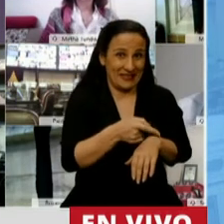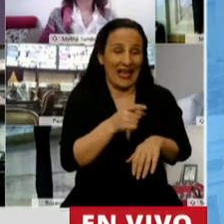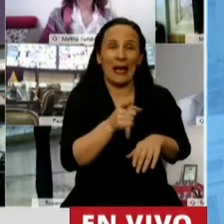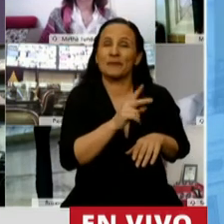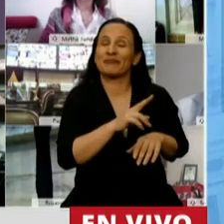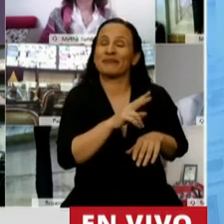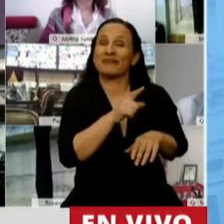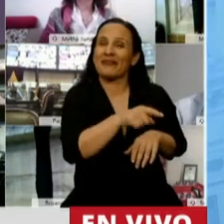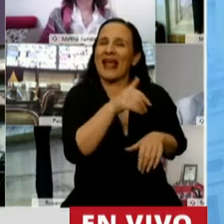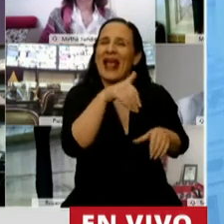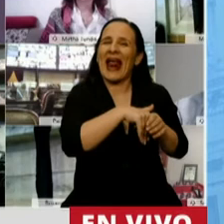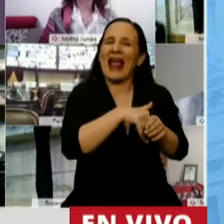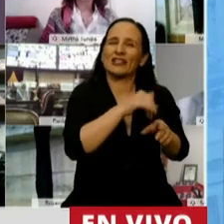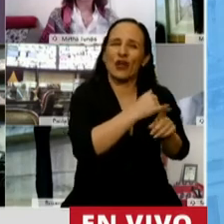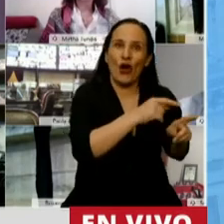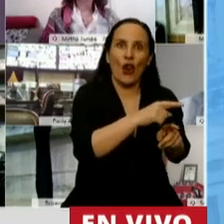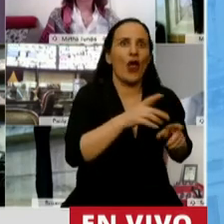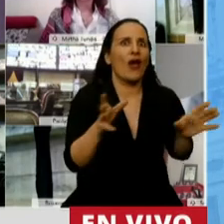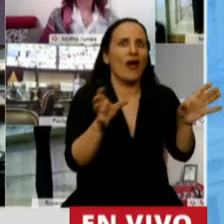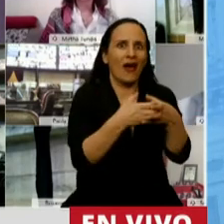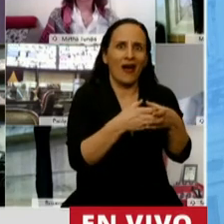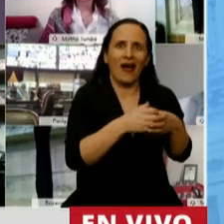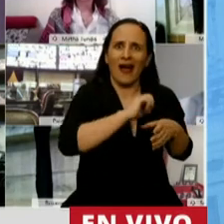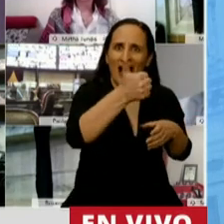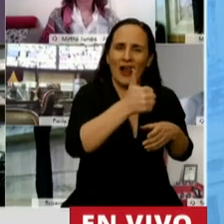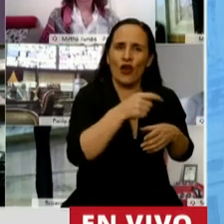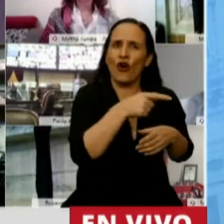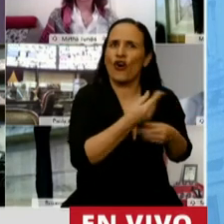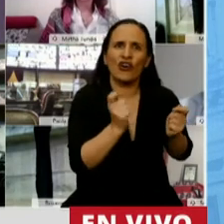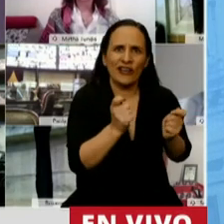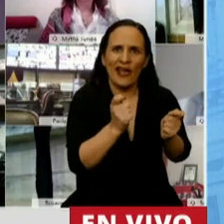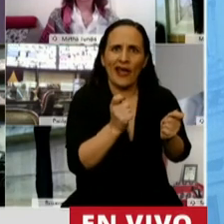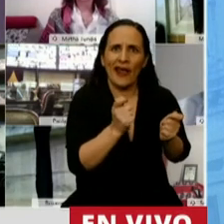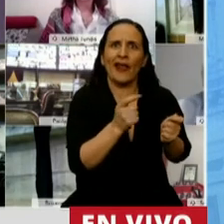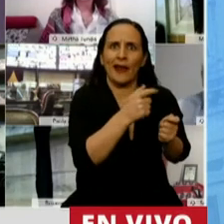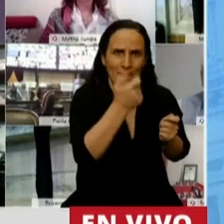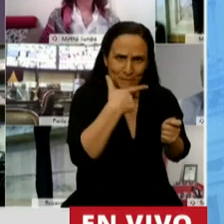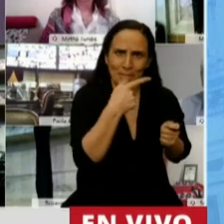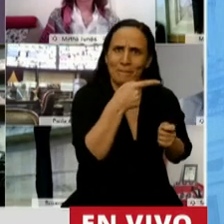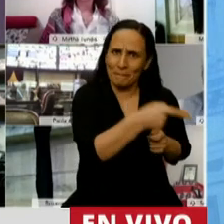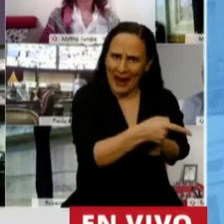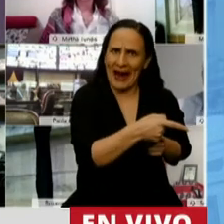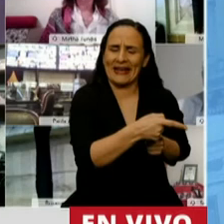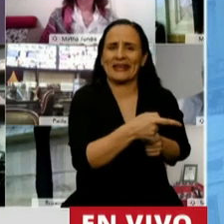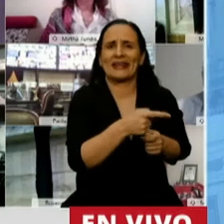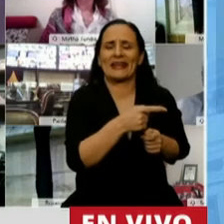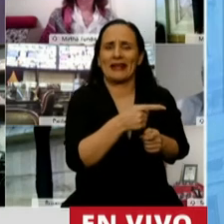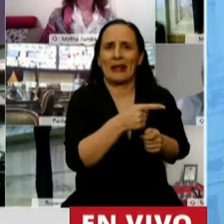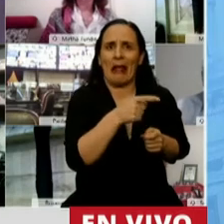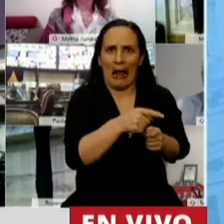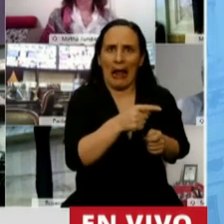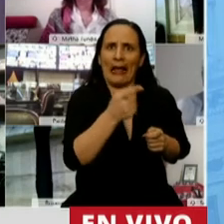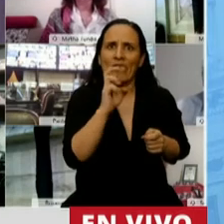medio tiempo en que precisamente no ganó el frente de todos, sino que ganó el ingeniero Macri, ganó la elección.